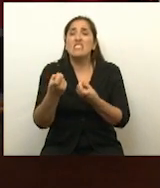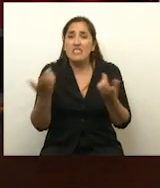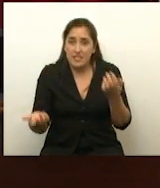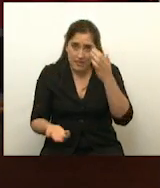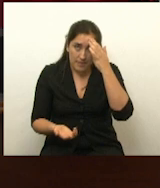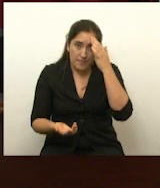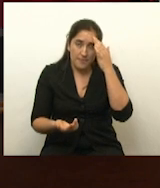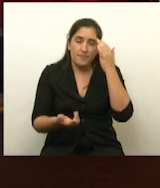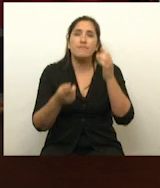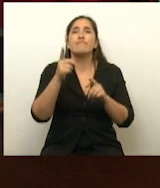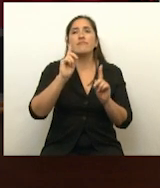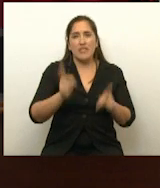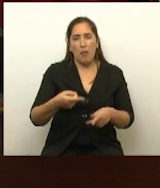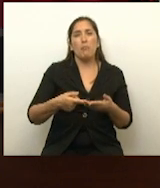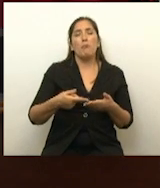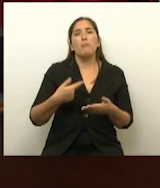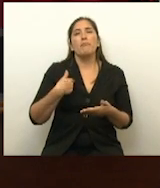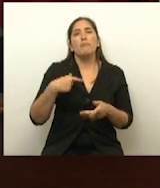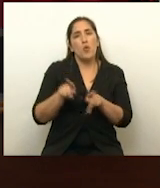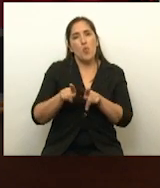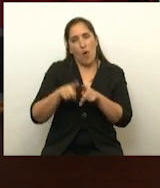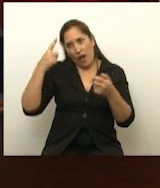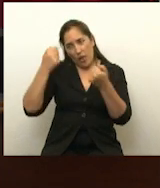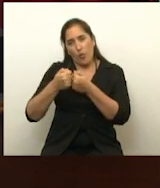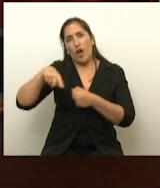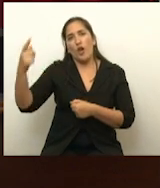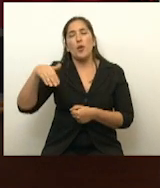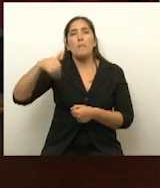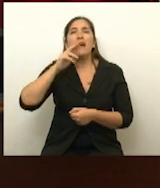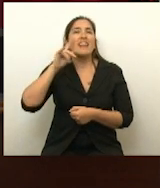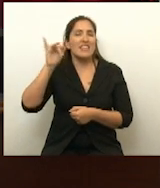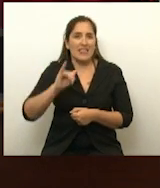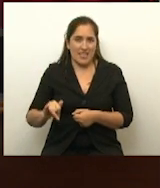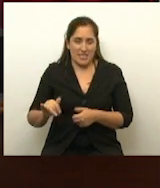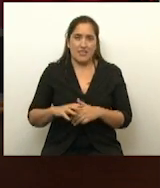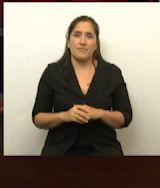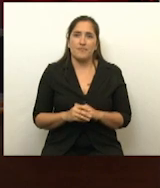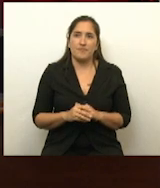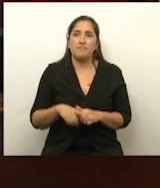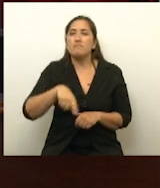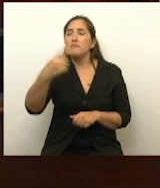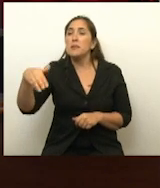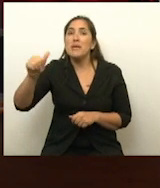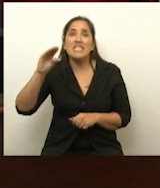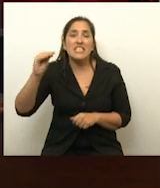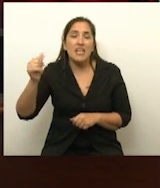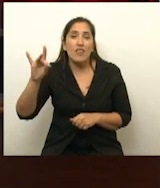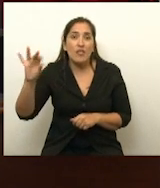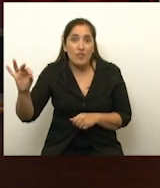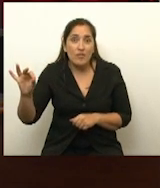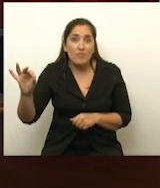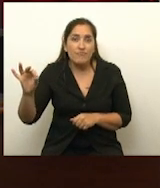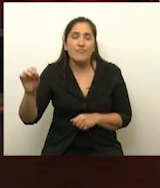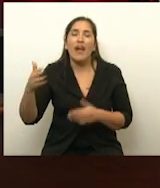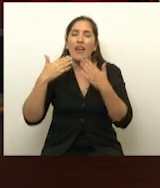En el mismo sentido de lo expresado el senador Martínez. Bueno, pero está bien. Senadora Rodríguez Machado. Gracias,